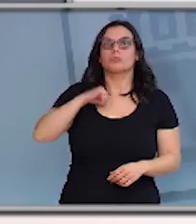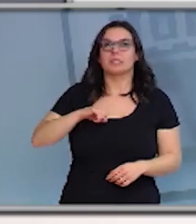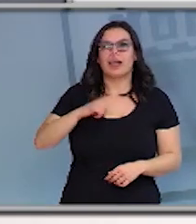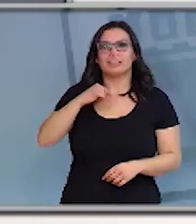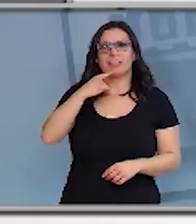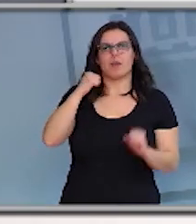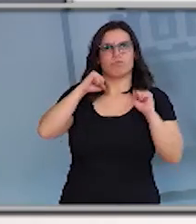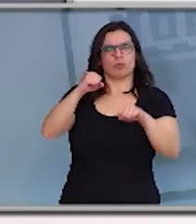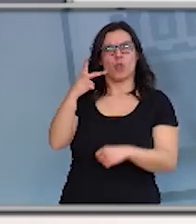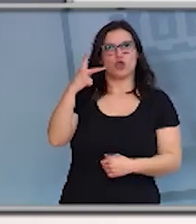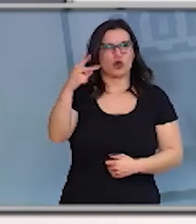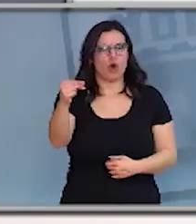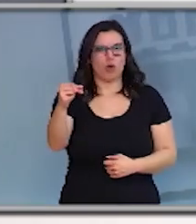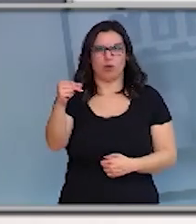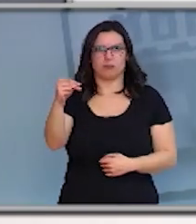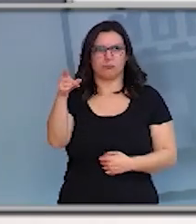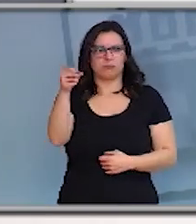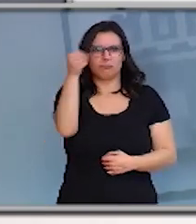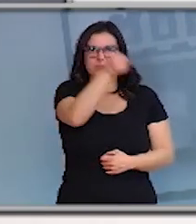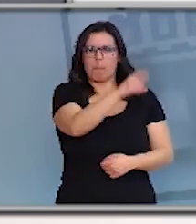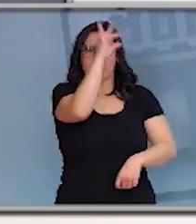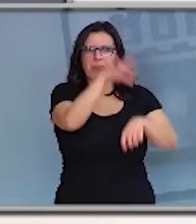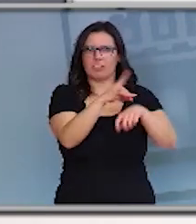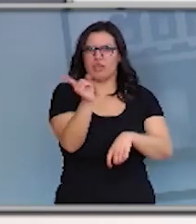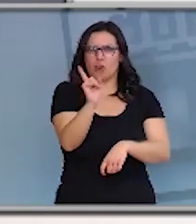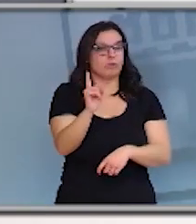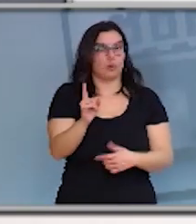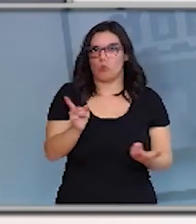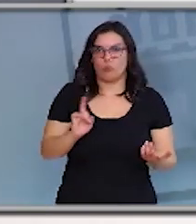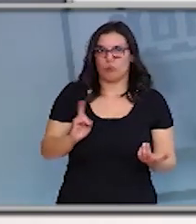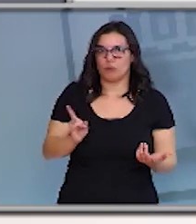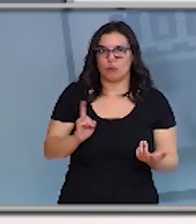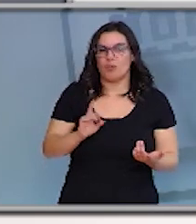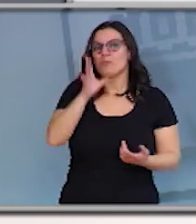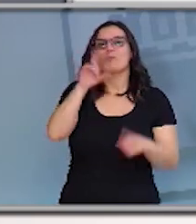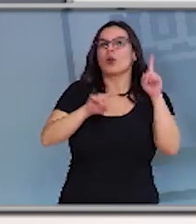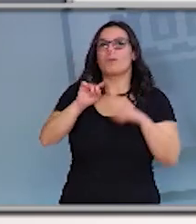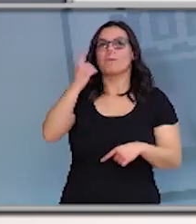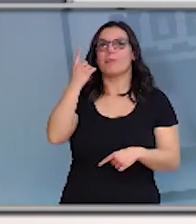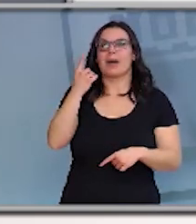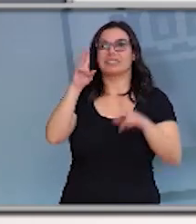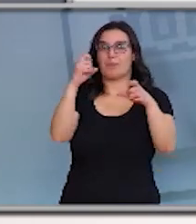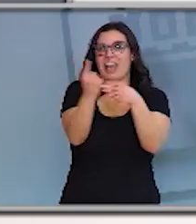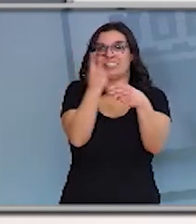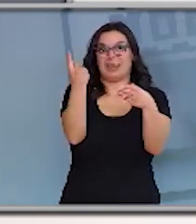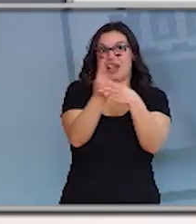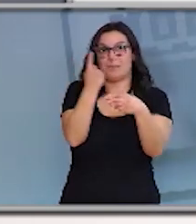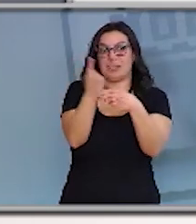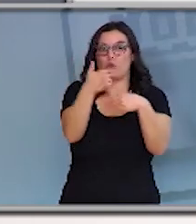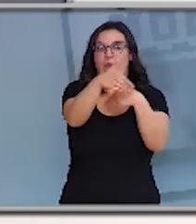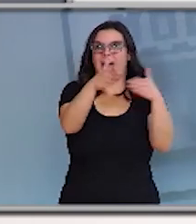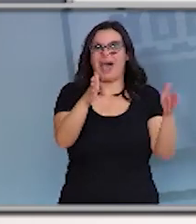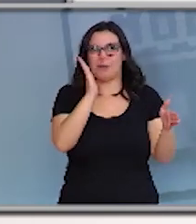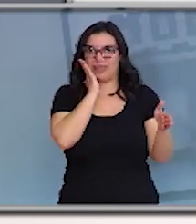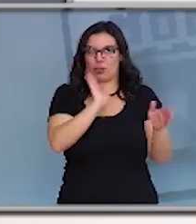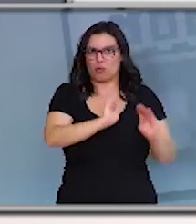negó a tener a este paciente porque el problema era un problema más judicial de aislamiento en la habitación,